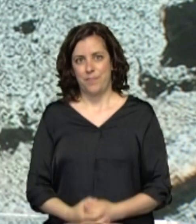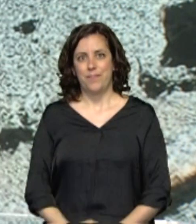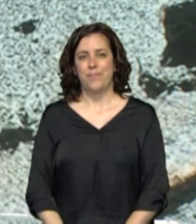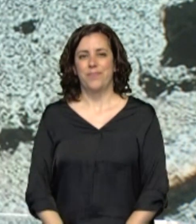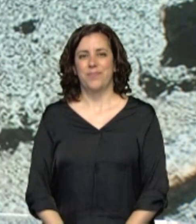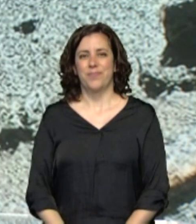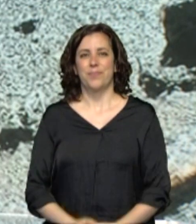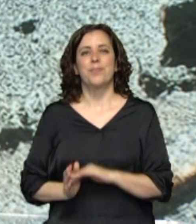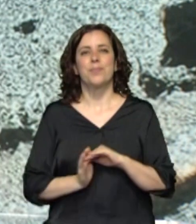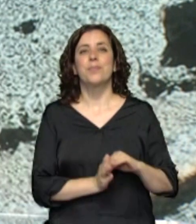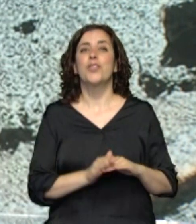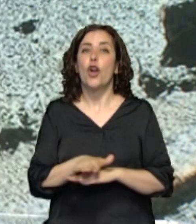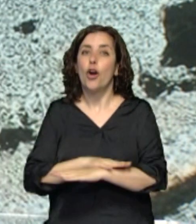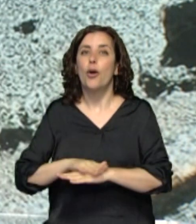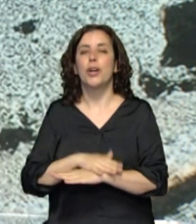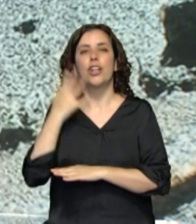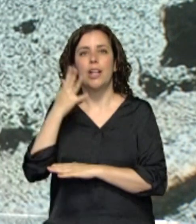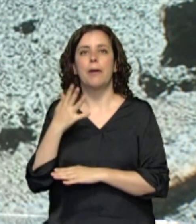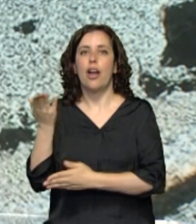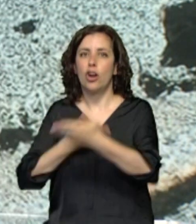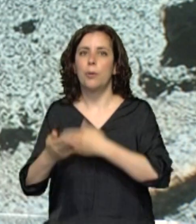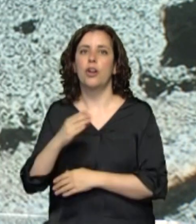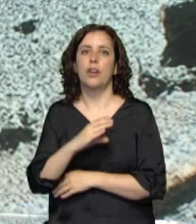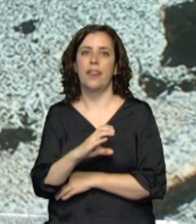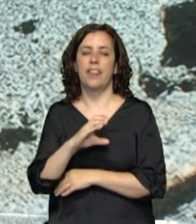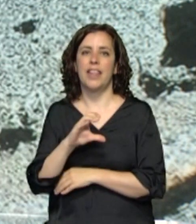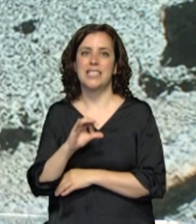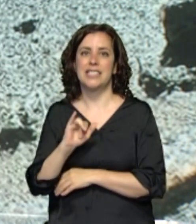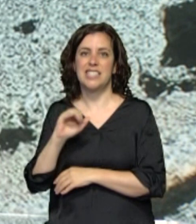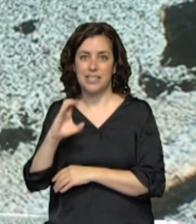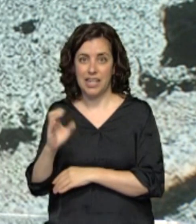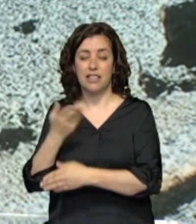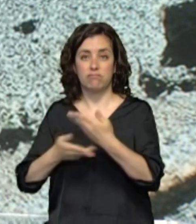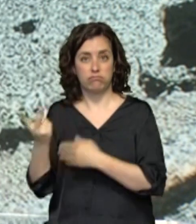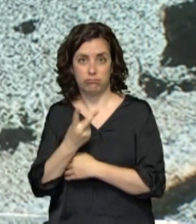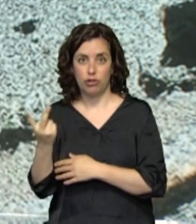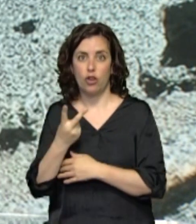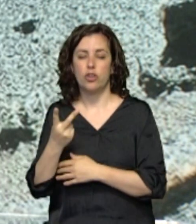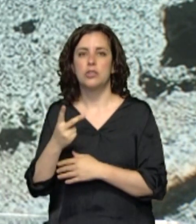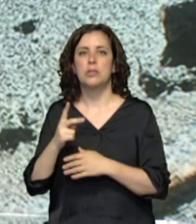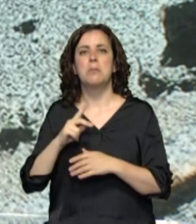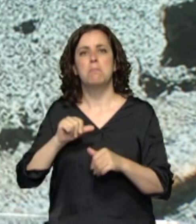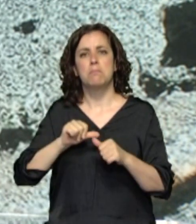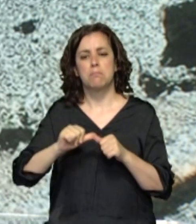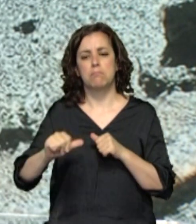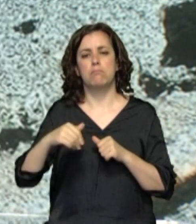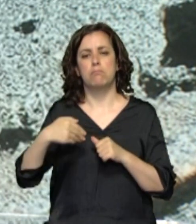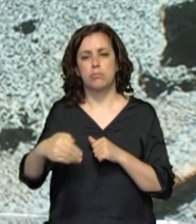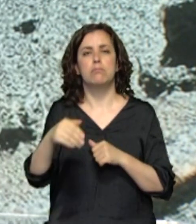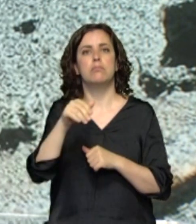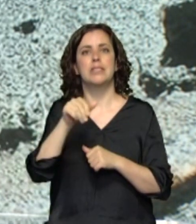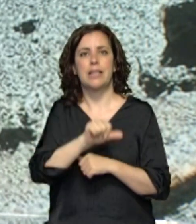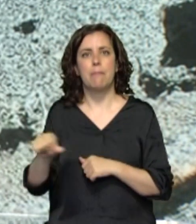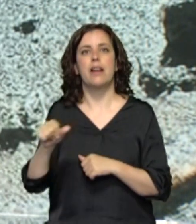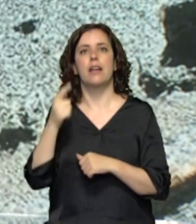porque el gobierno de Navarra, en colaboración con el CSIC, comenzará la semana que viene un estudio que podría permitir una detección temprana del virus a través del